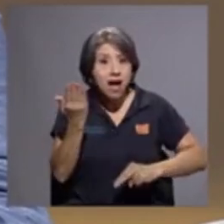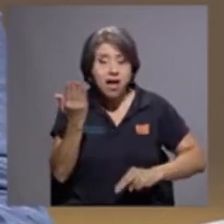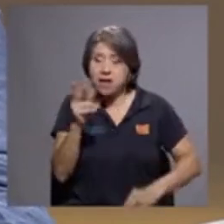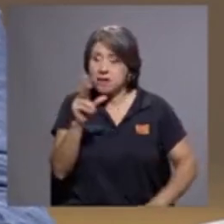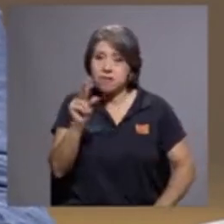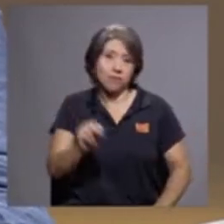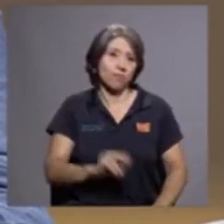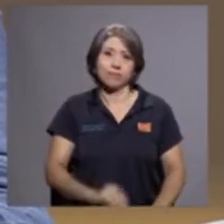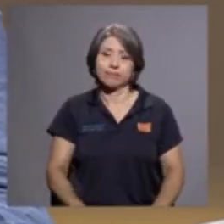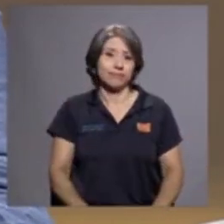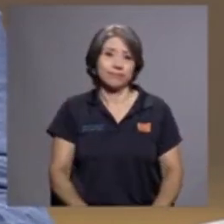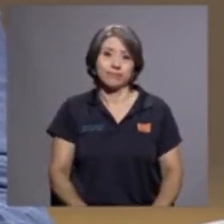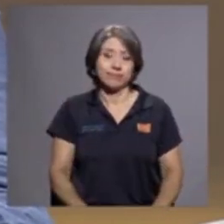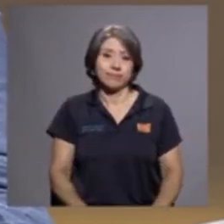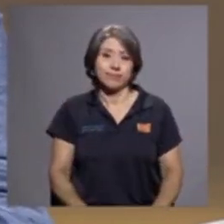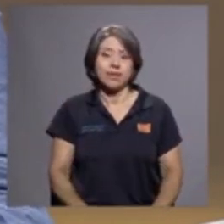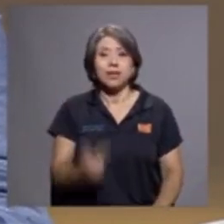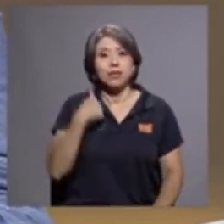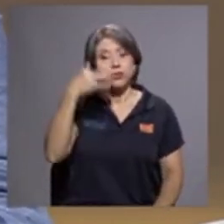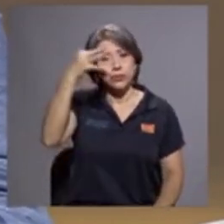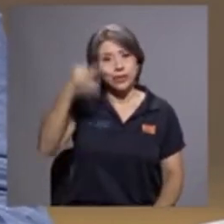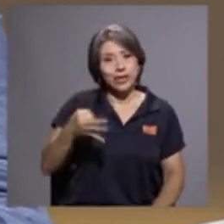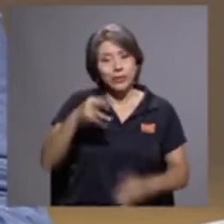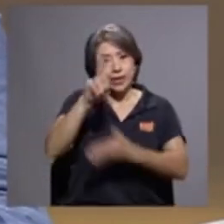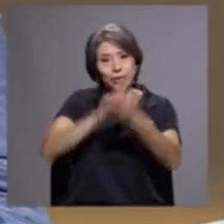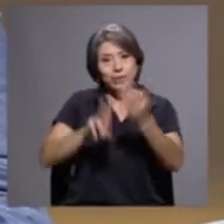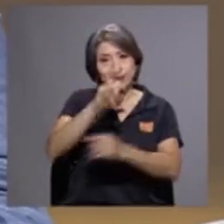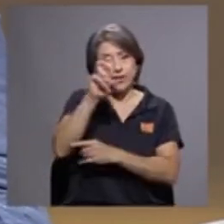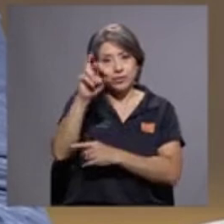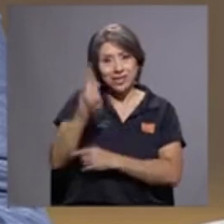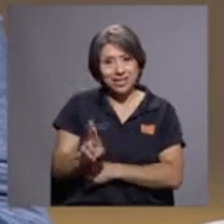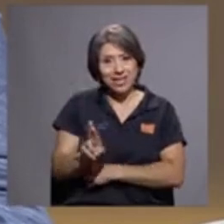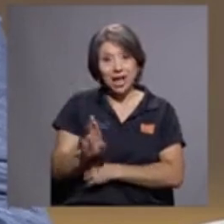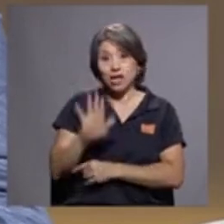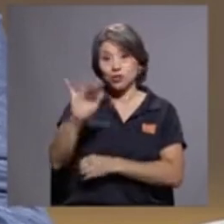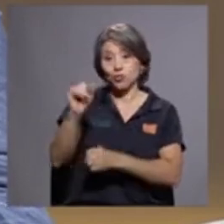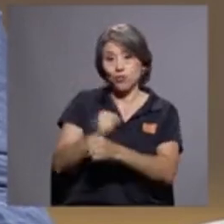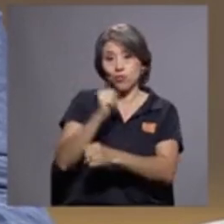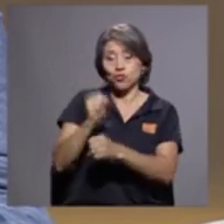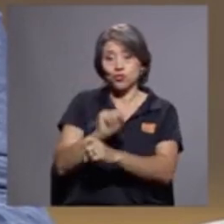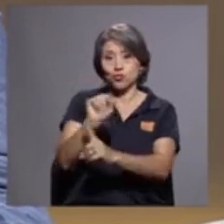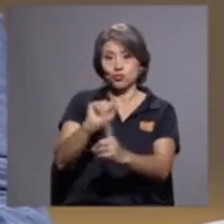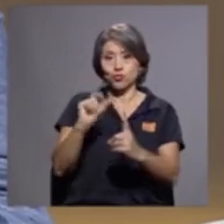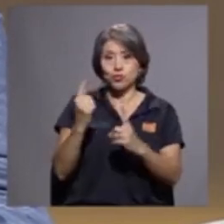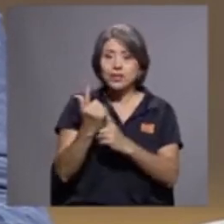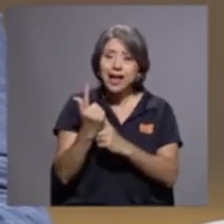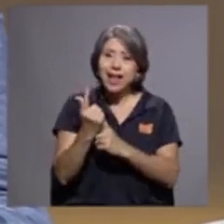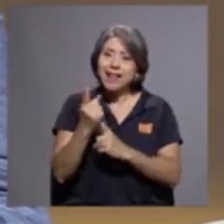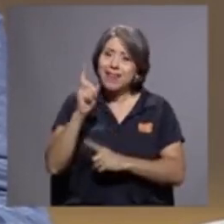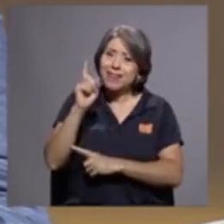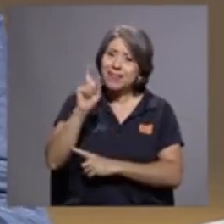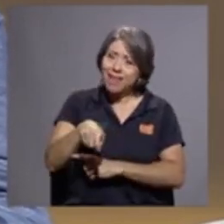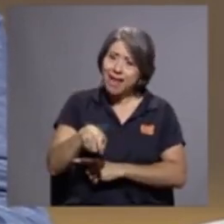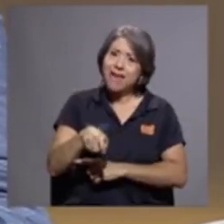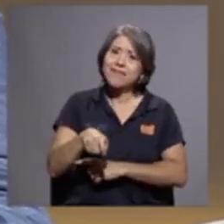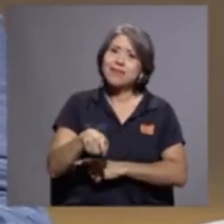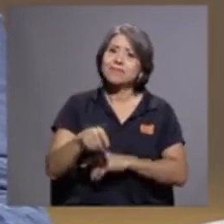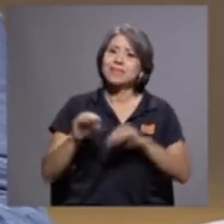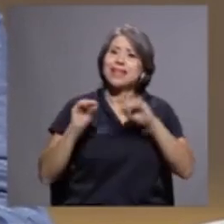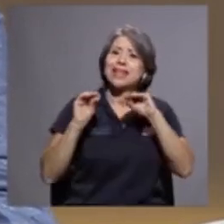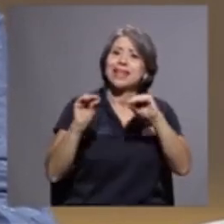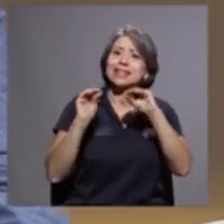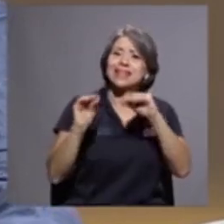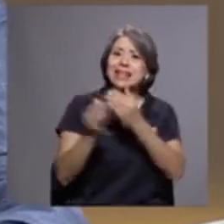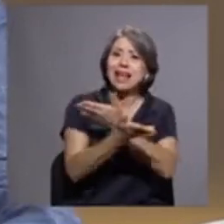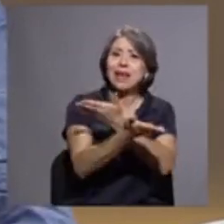fácil. Y yo creo que la Universidad de Costa Rica también en su función social tiene que enseñar a la gente